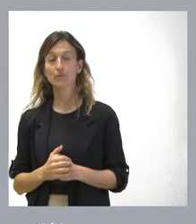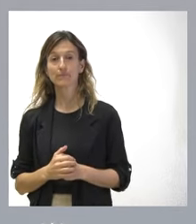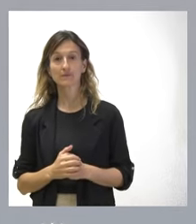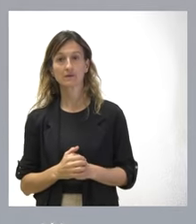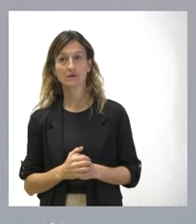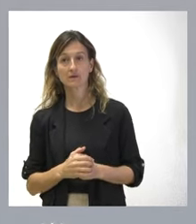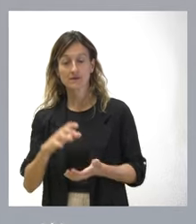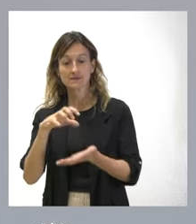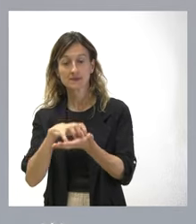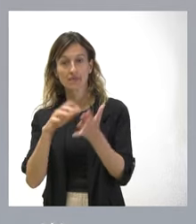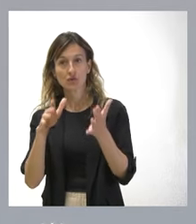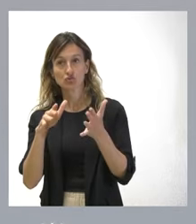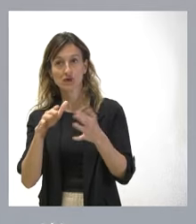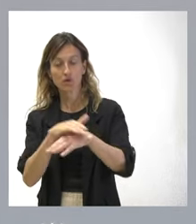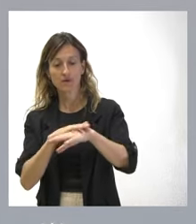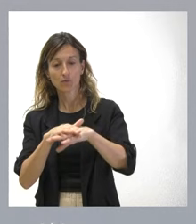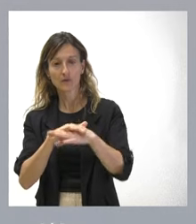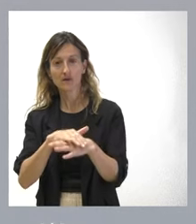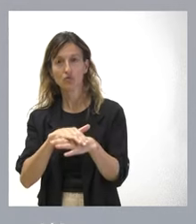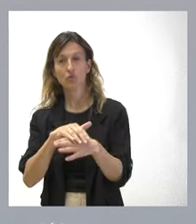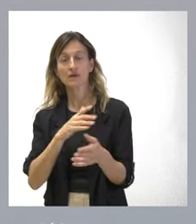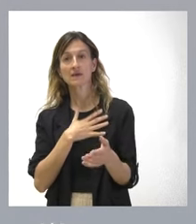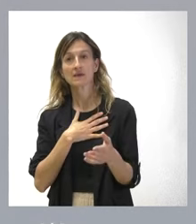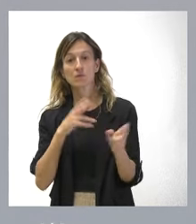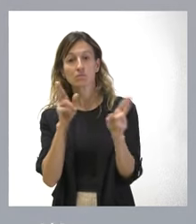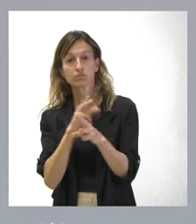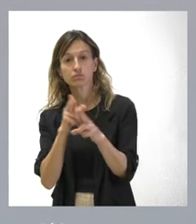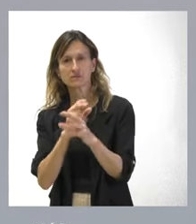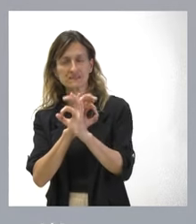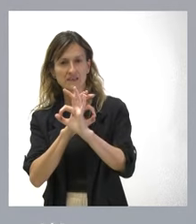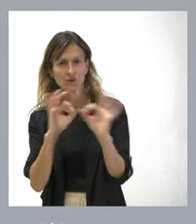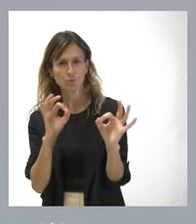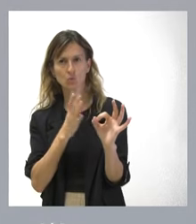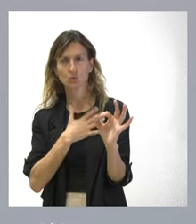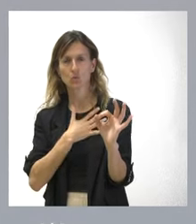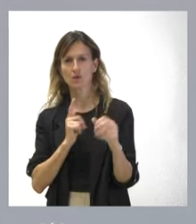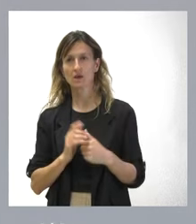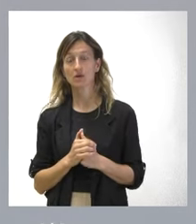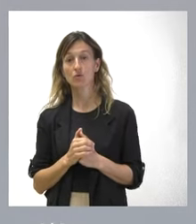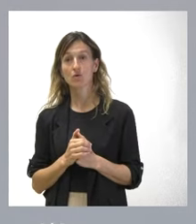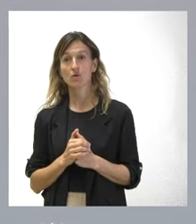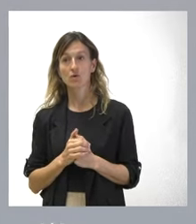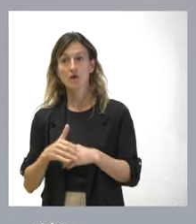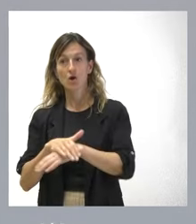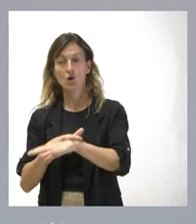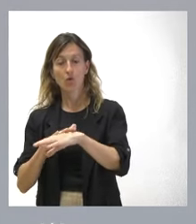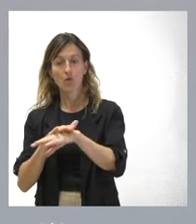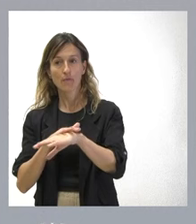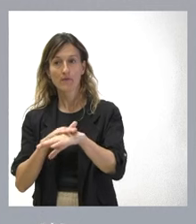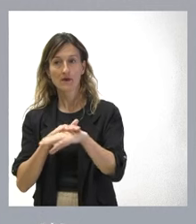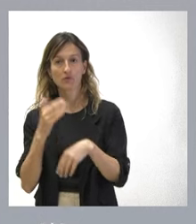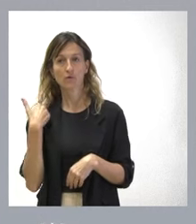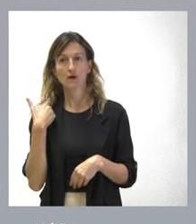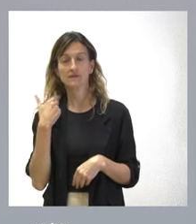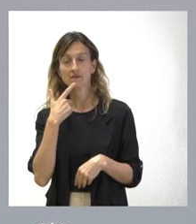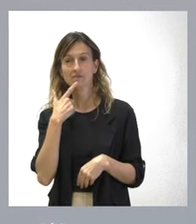misma sede del Consejo de Gobierno, reivindicando la idea de que no se suprima ninguna línea. El Gobierno siempre negó que se